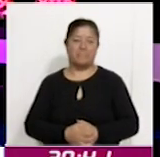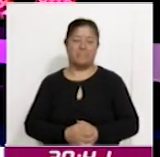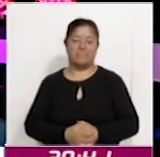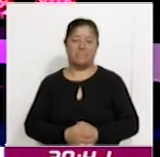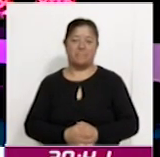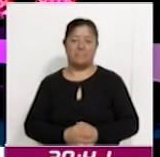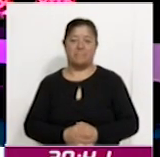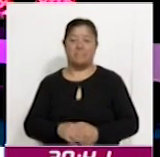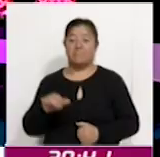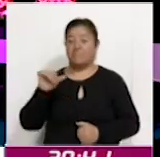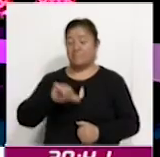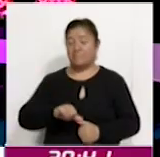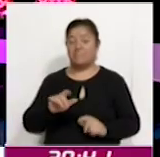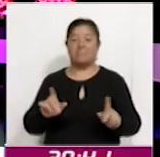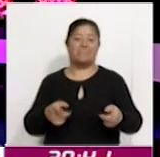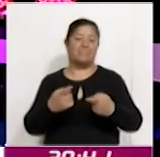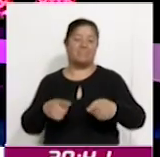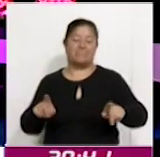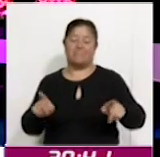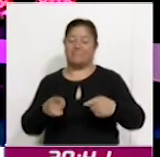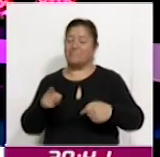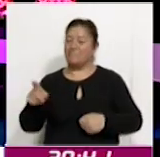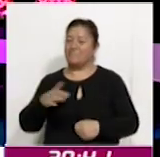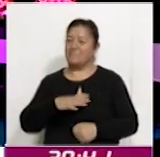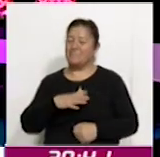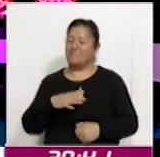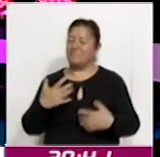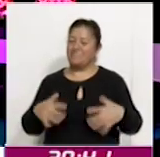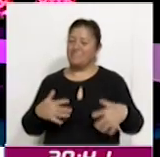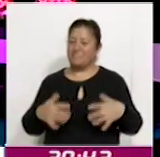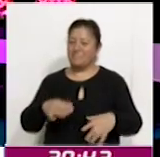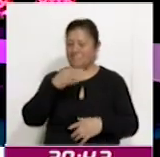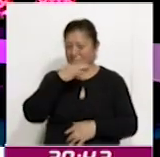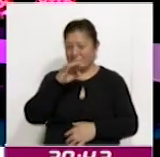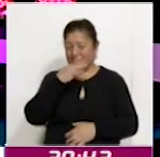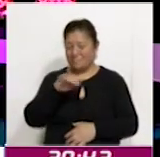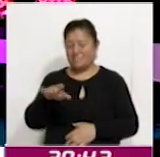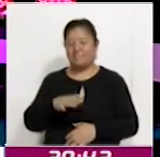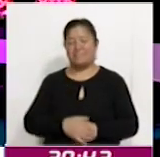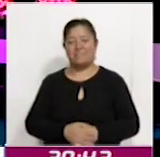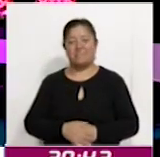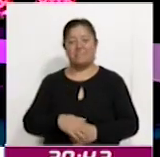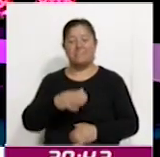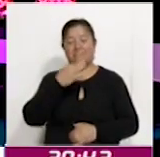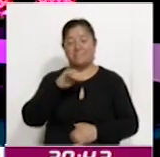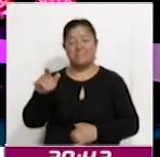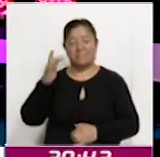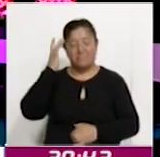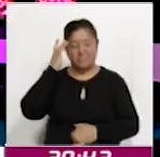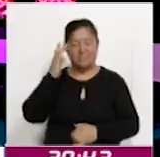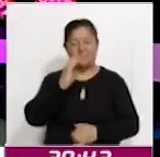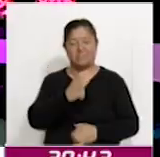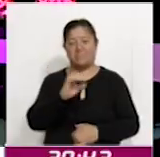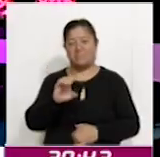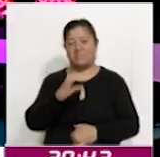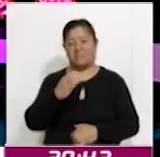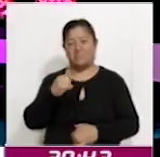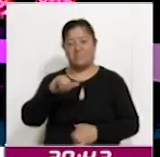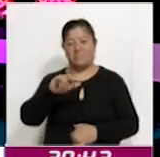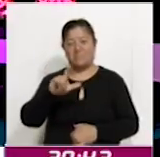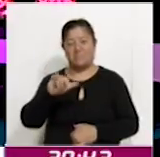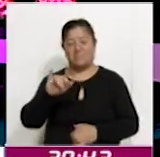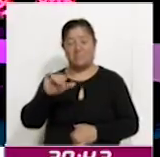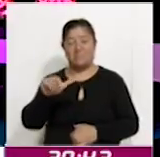Y el día de hoy los músicos estuvieron de manteles largos celebrando a su patrona Santa Cecilia. El festejo abarcó varias